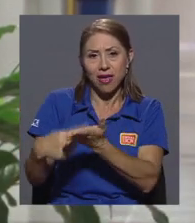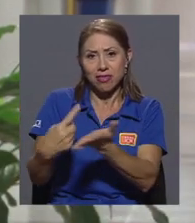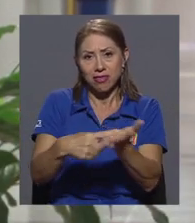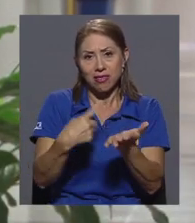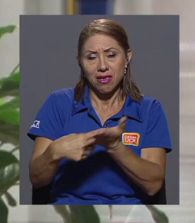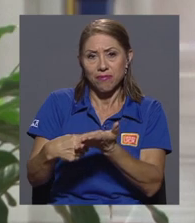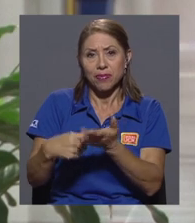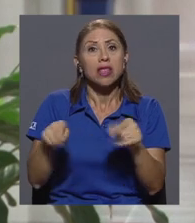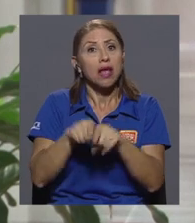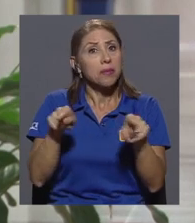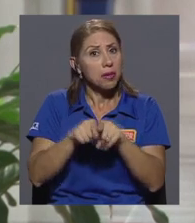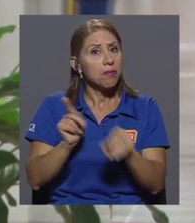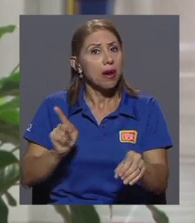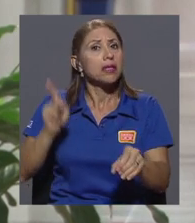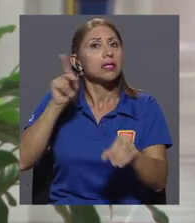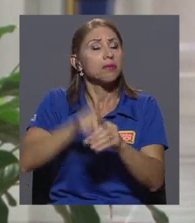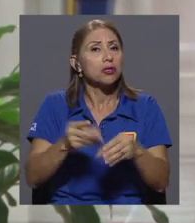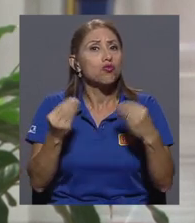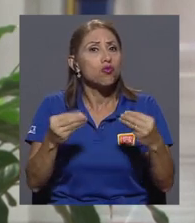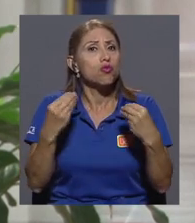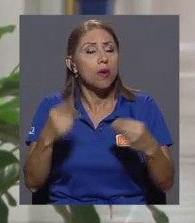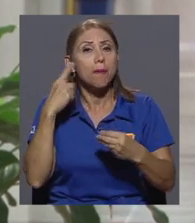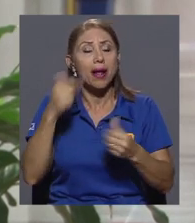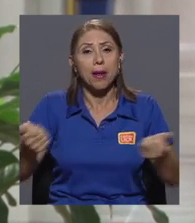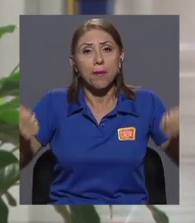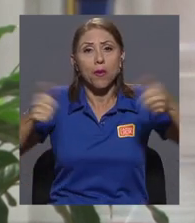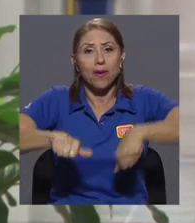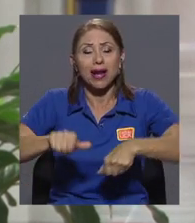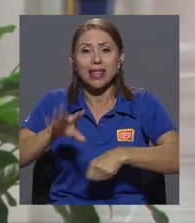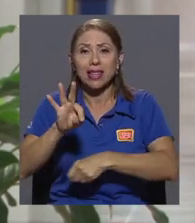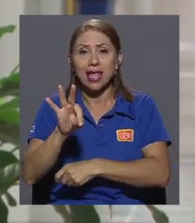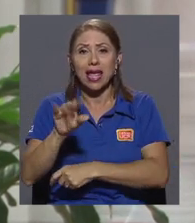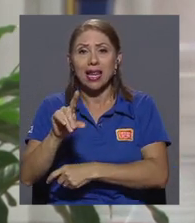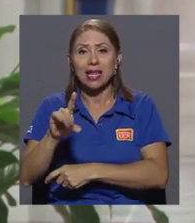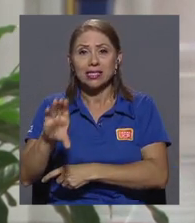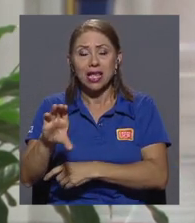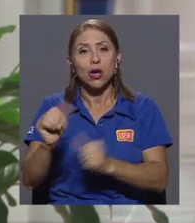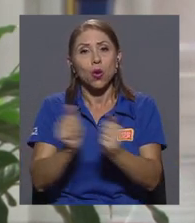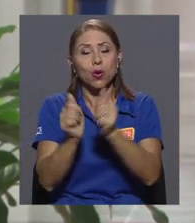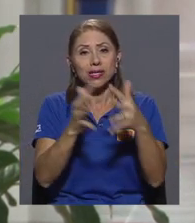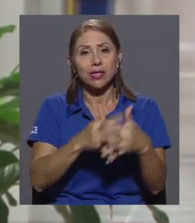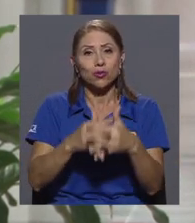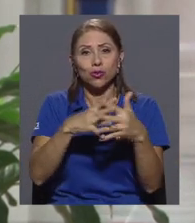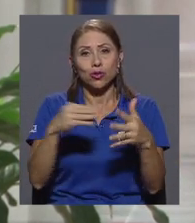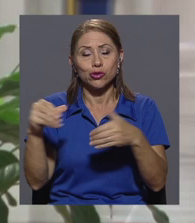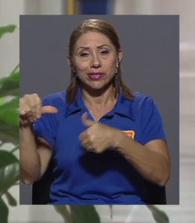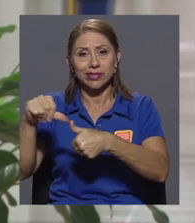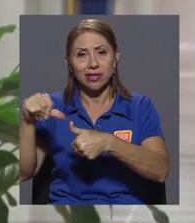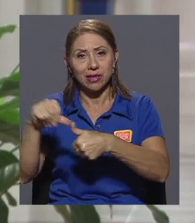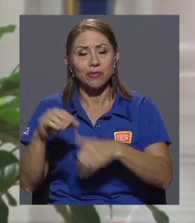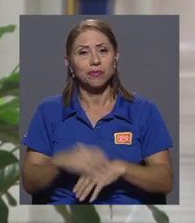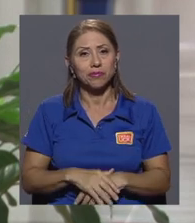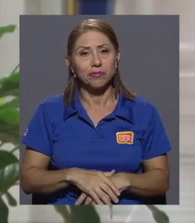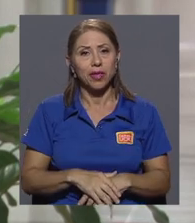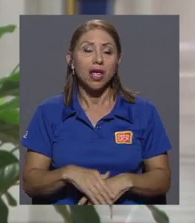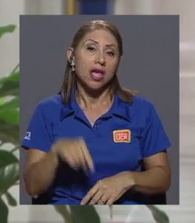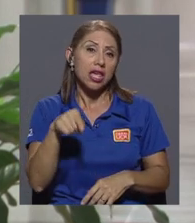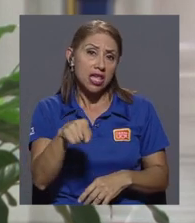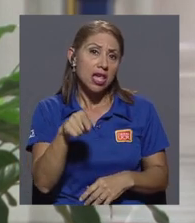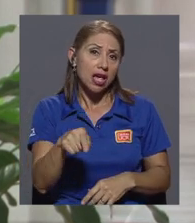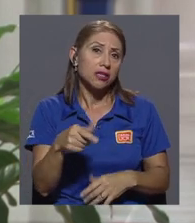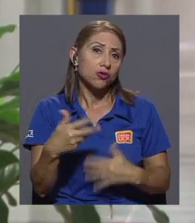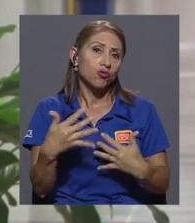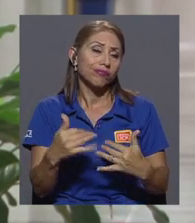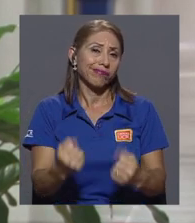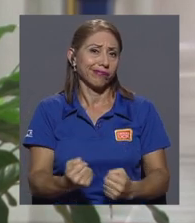discusión sobre la aprobación del TLC con Estados Unidos y Centroamérica, y eso finalmente tuvo una